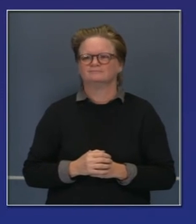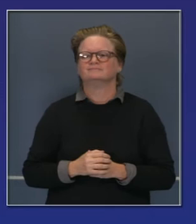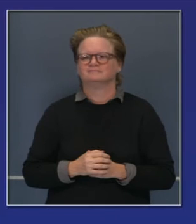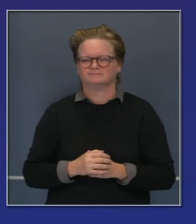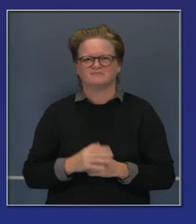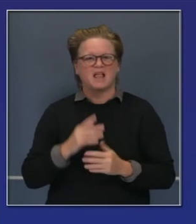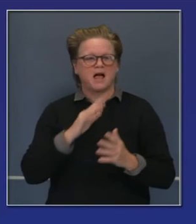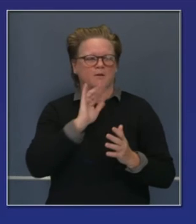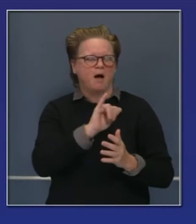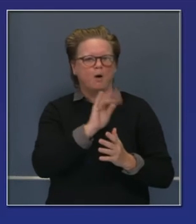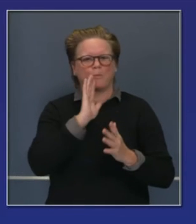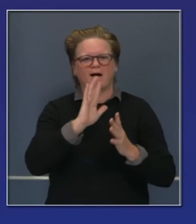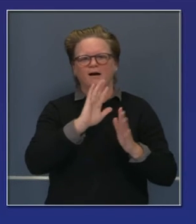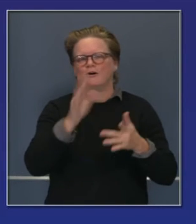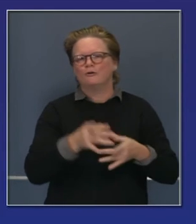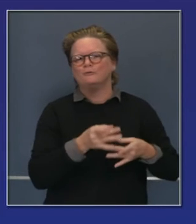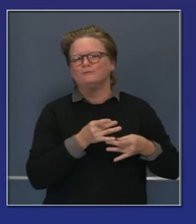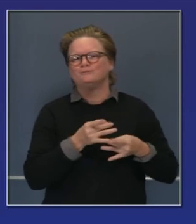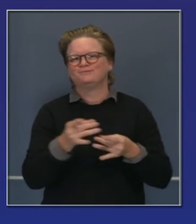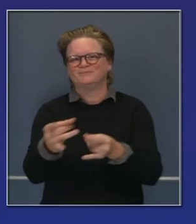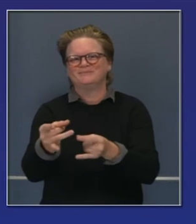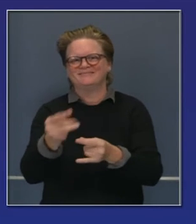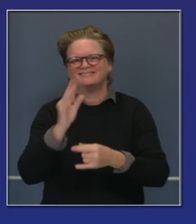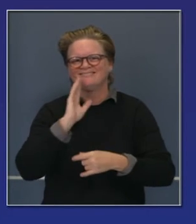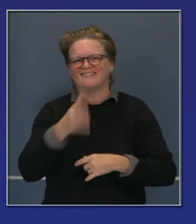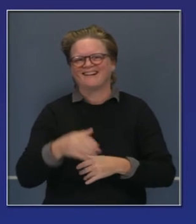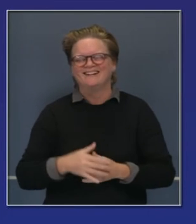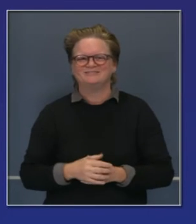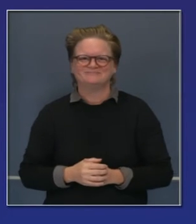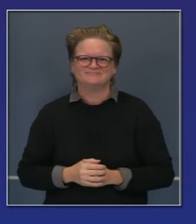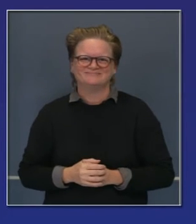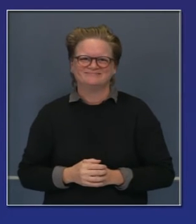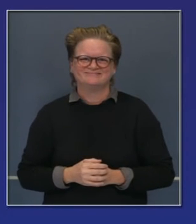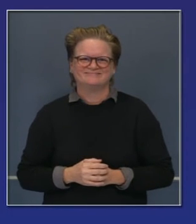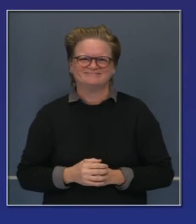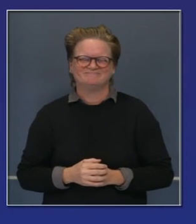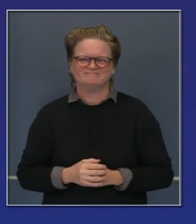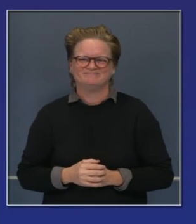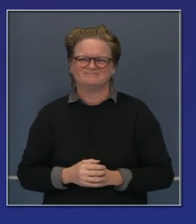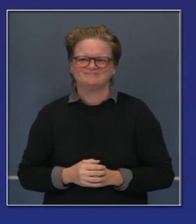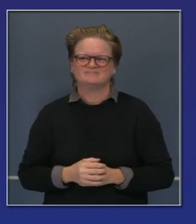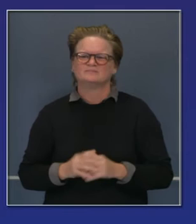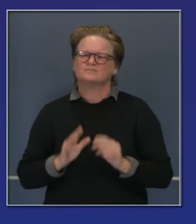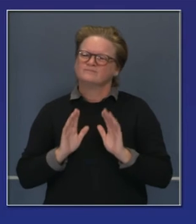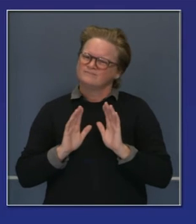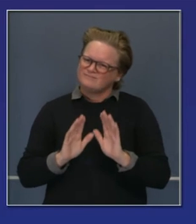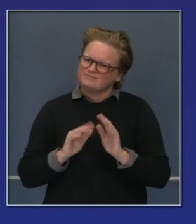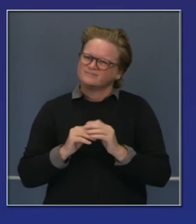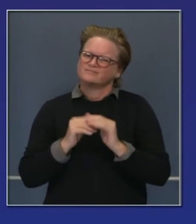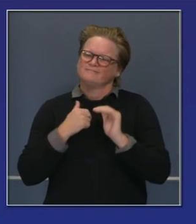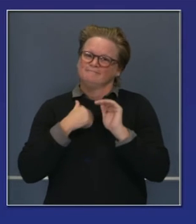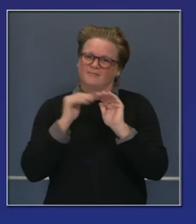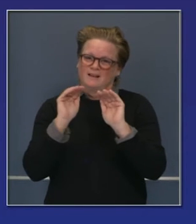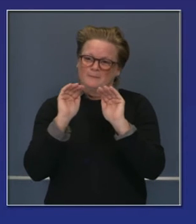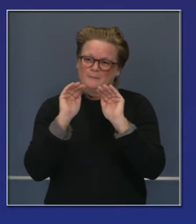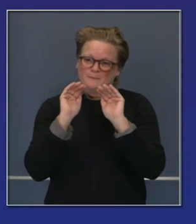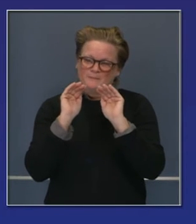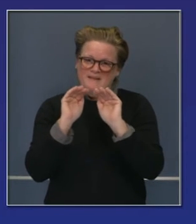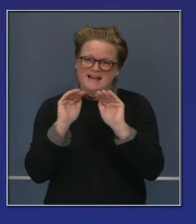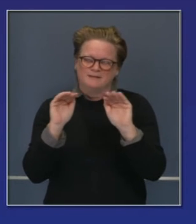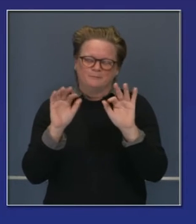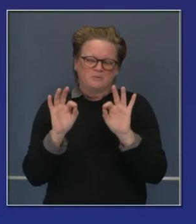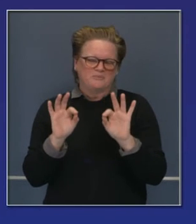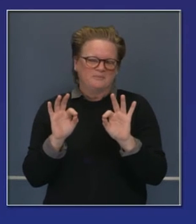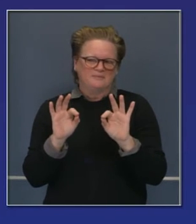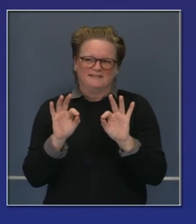metodologías y estrategias de distribución. Así que estamos trabajando en todo lo anterior. Pero por favor recuerden, no hay